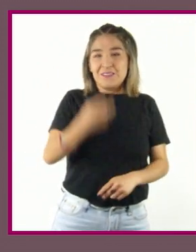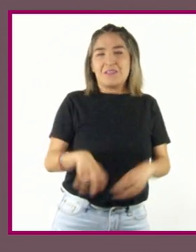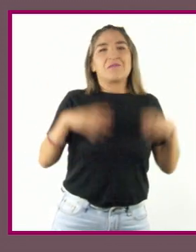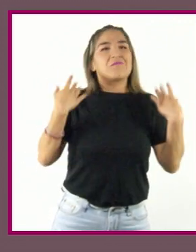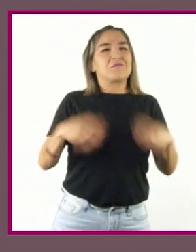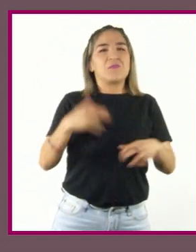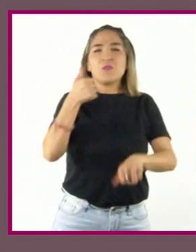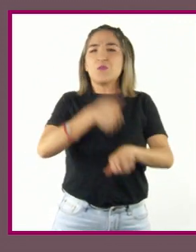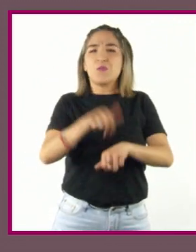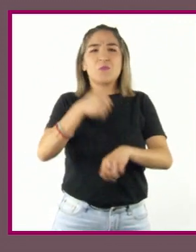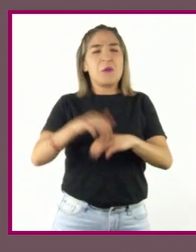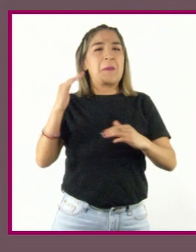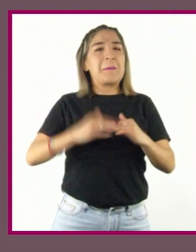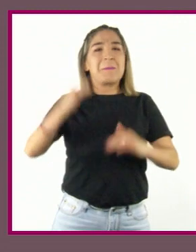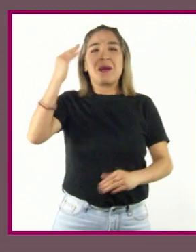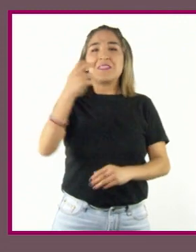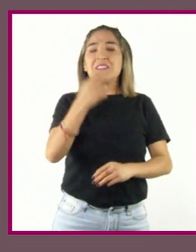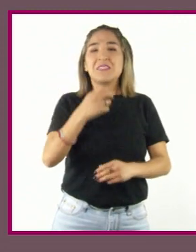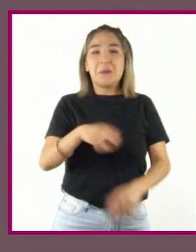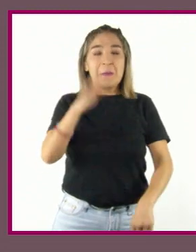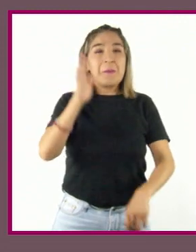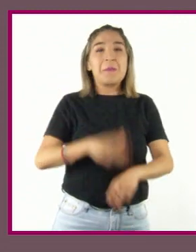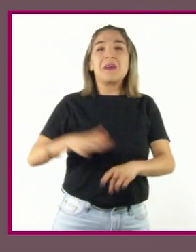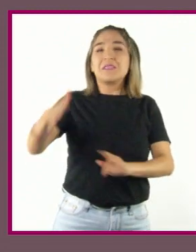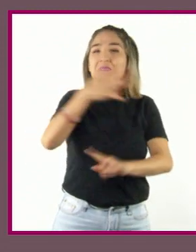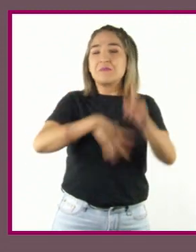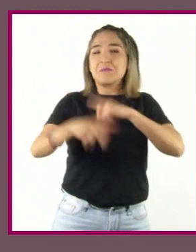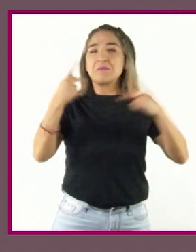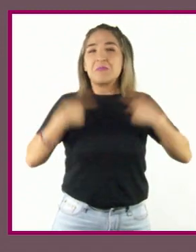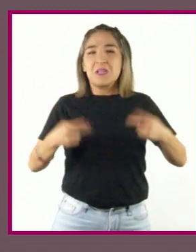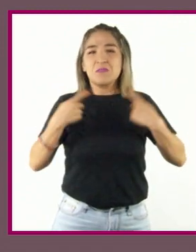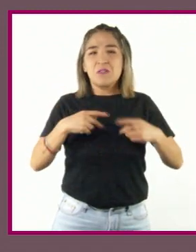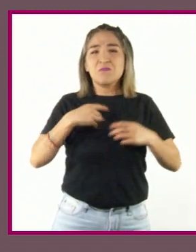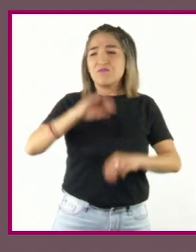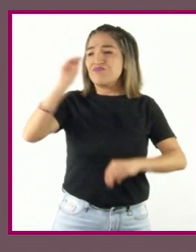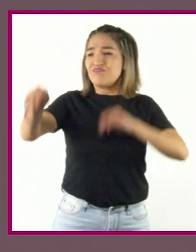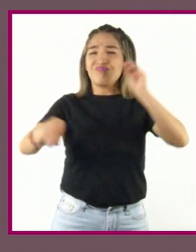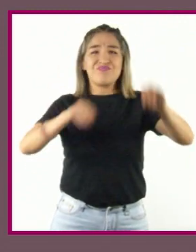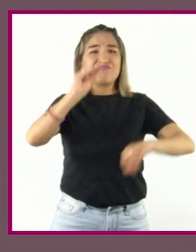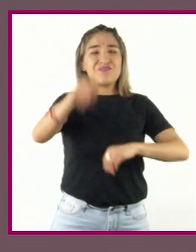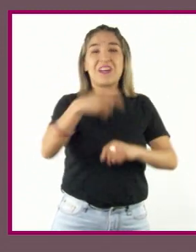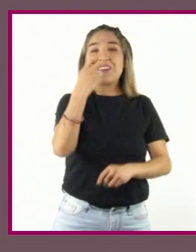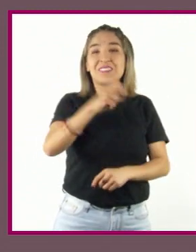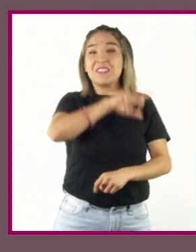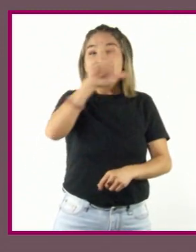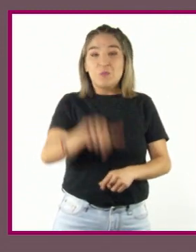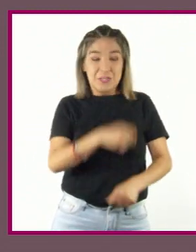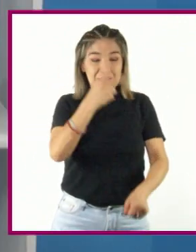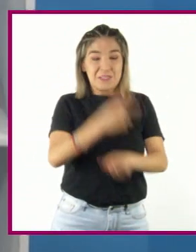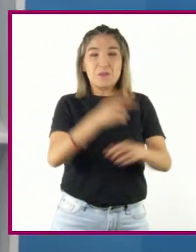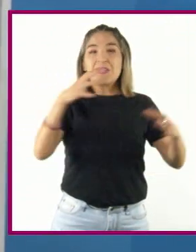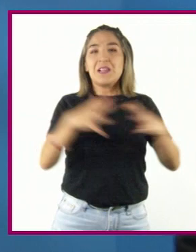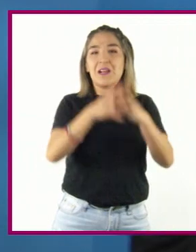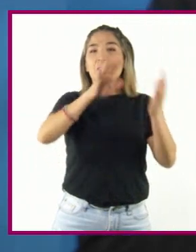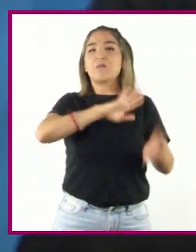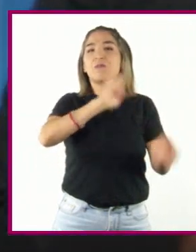comparables a la extraordinaria cantidad de personas desplazadas después de la Segunda Guerra Mundial.